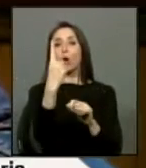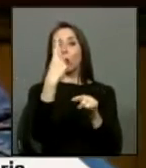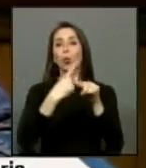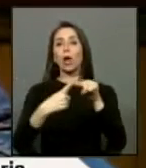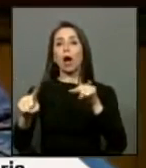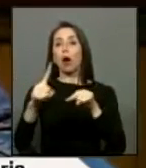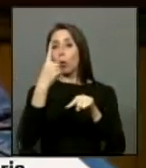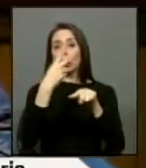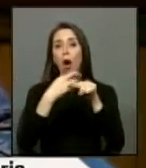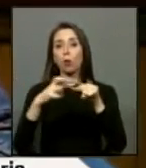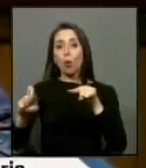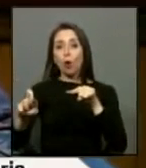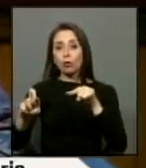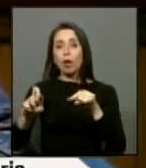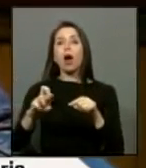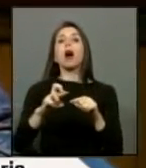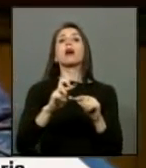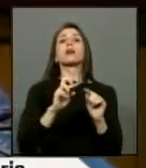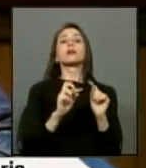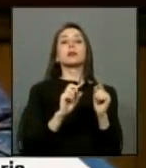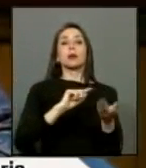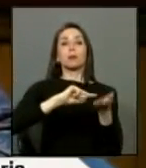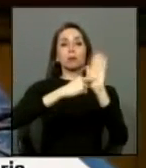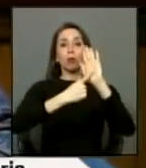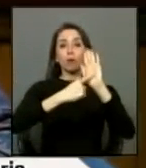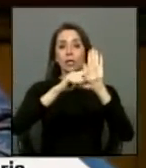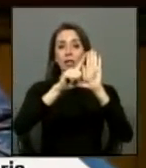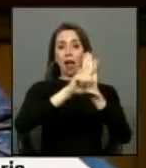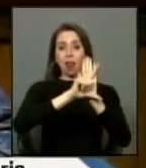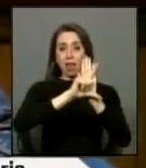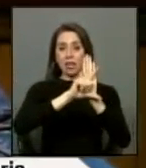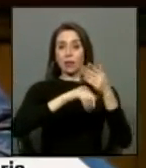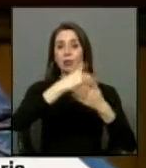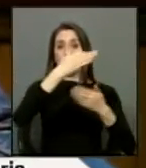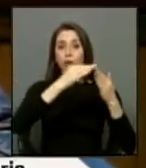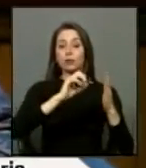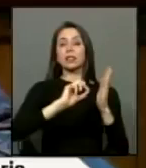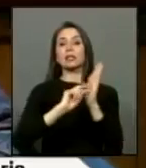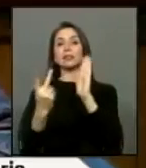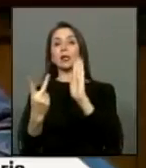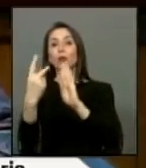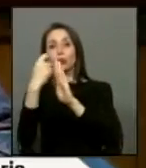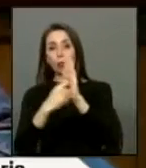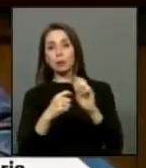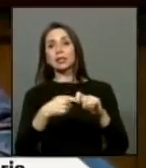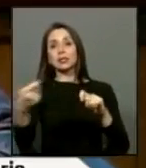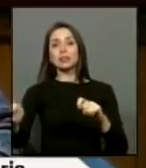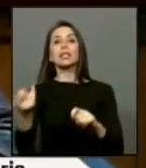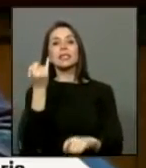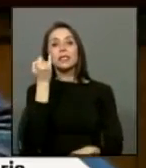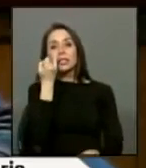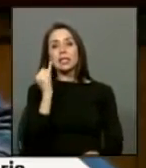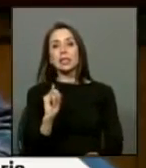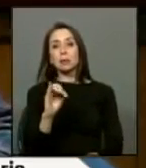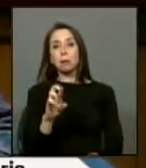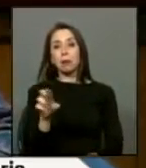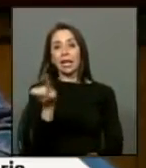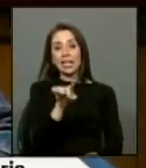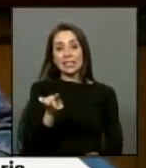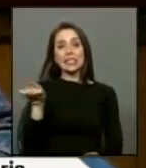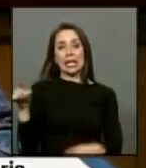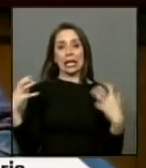sola cuota a partir del mes subsiguiente de la publicación de la ley respectiva en el diario oficial por intermedio del Instituto de Previsión Social, IPS.